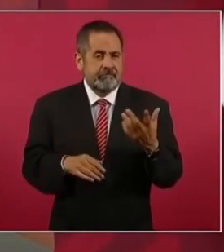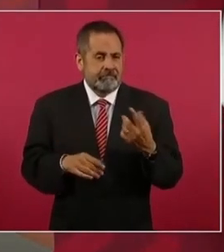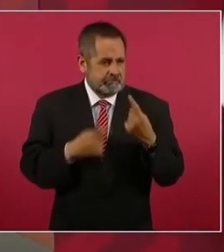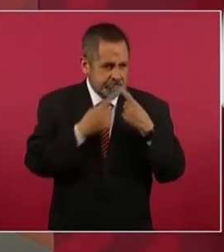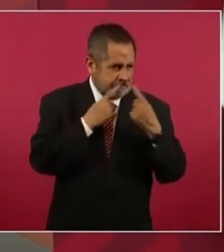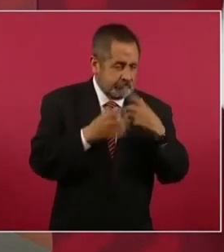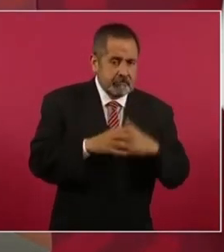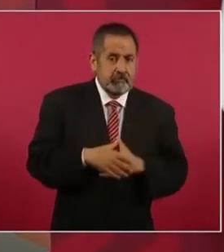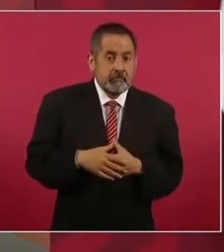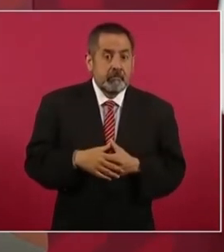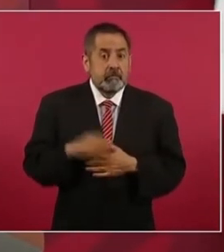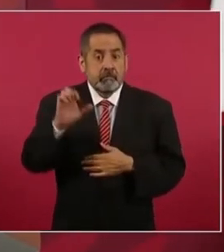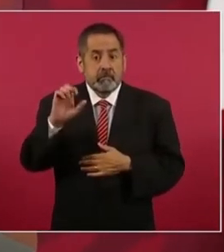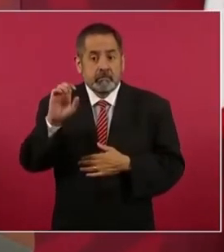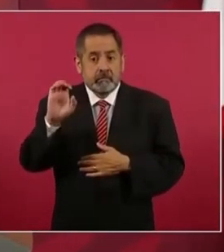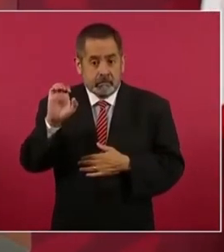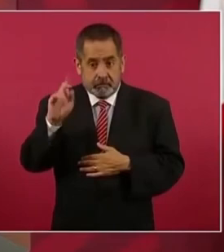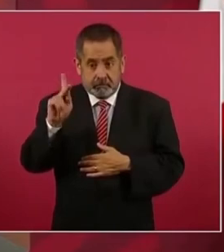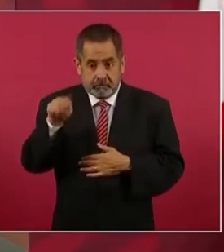Y no aceptó